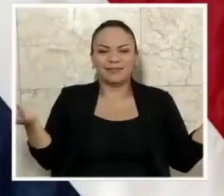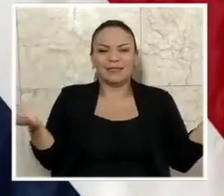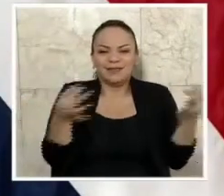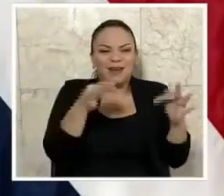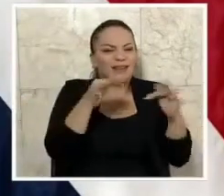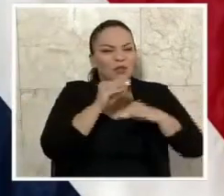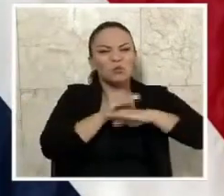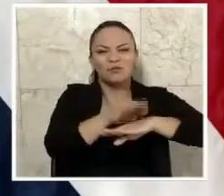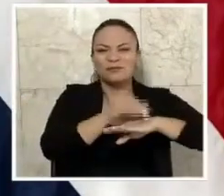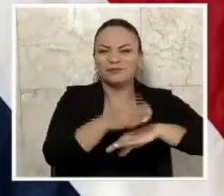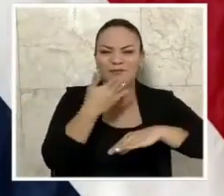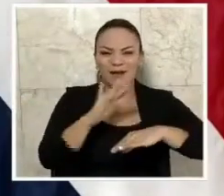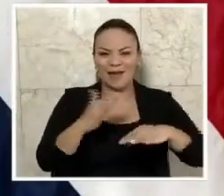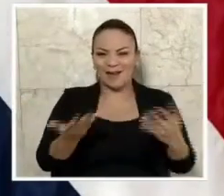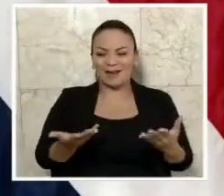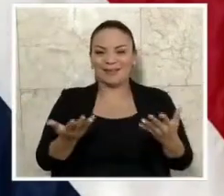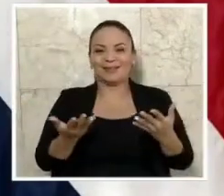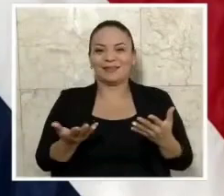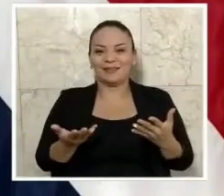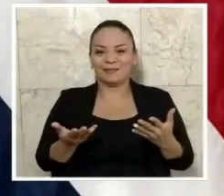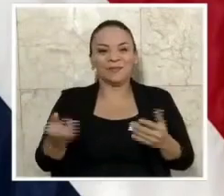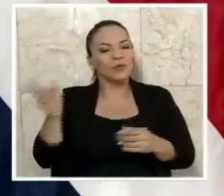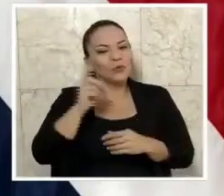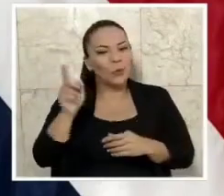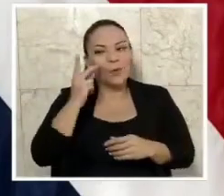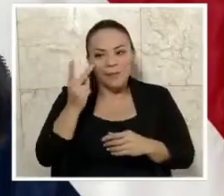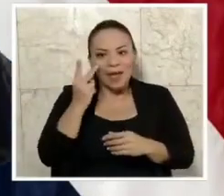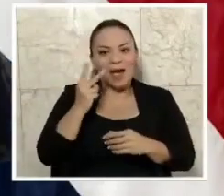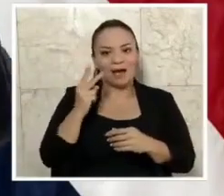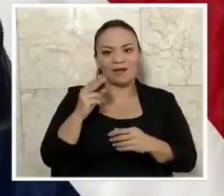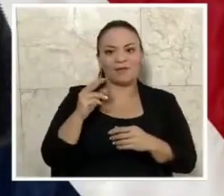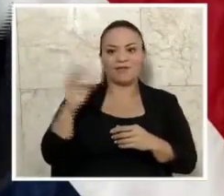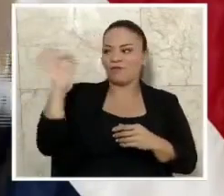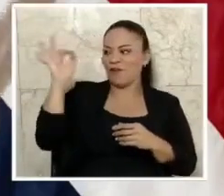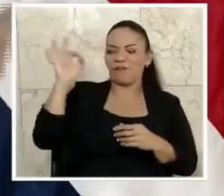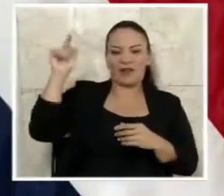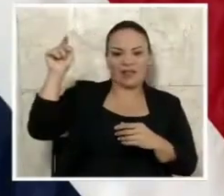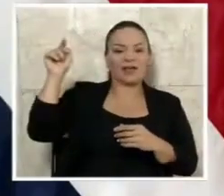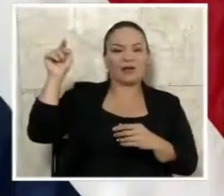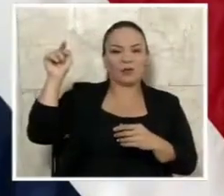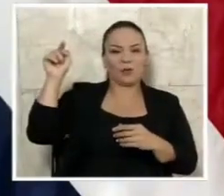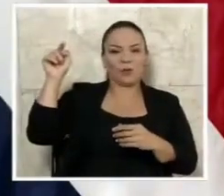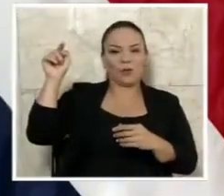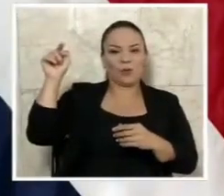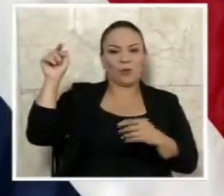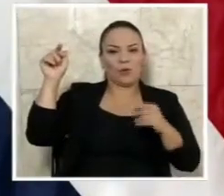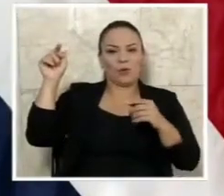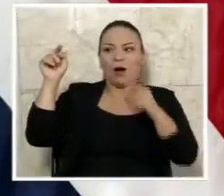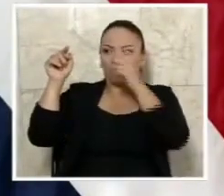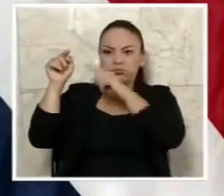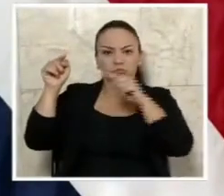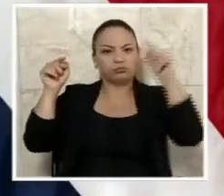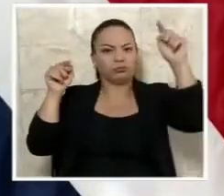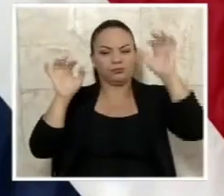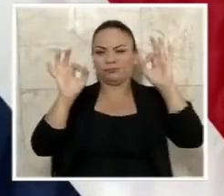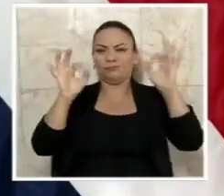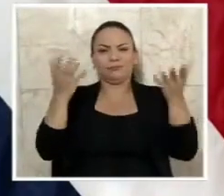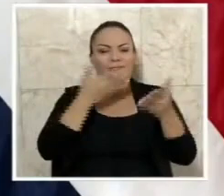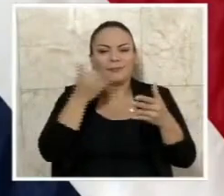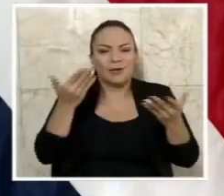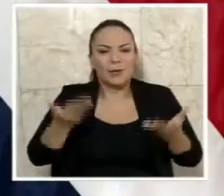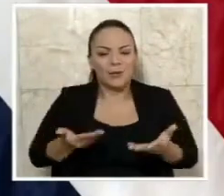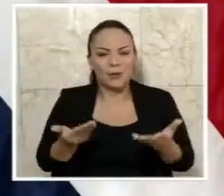que es de un punto altísimo en febrero, ahora, y que estamos a récords históricos. Con respecto a la